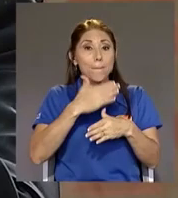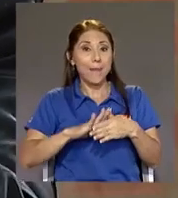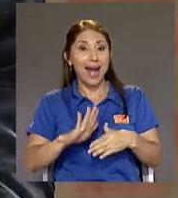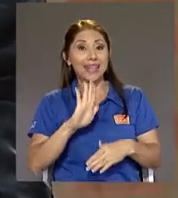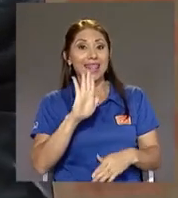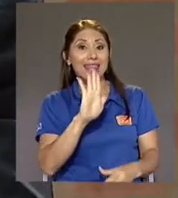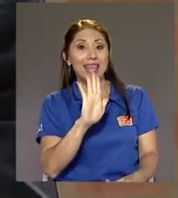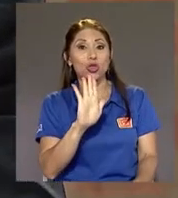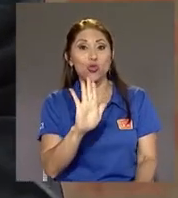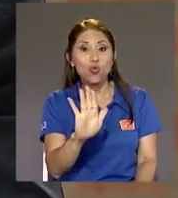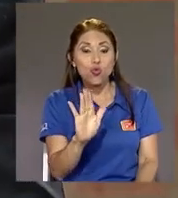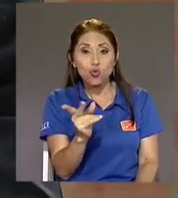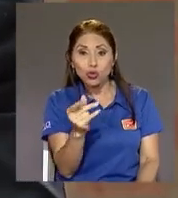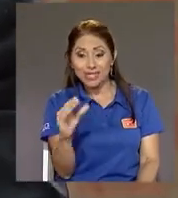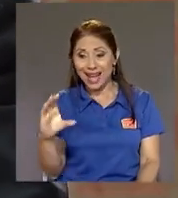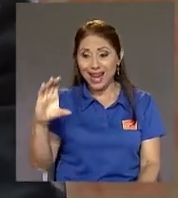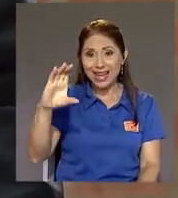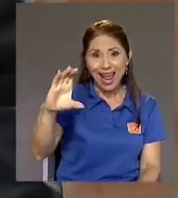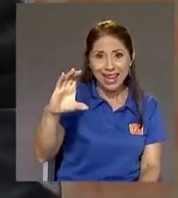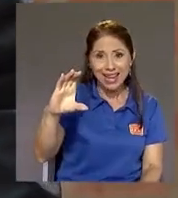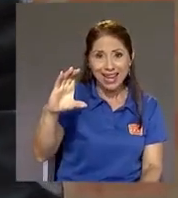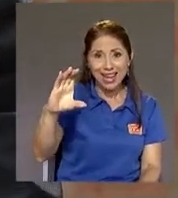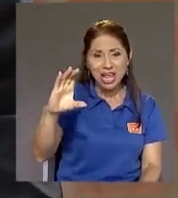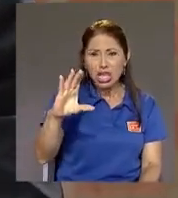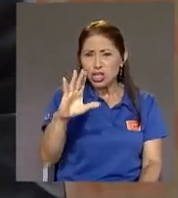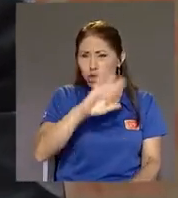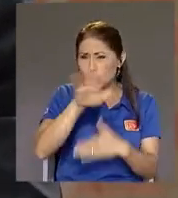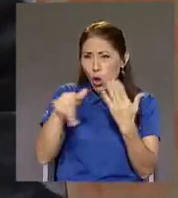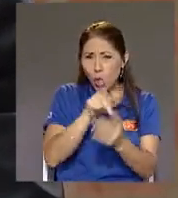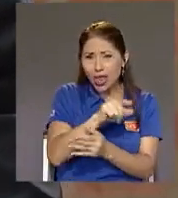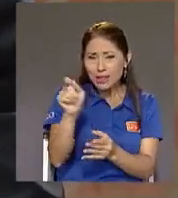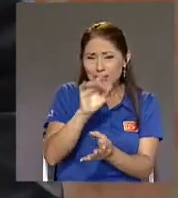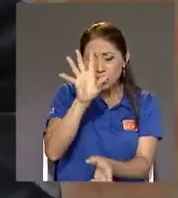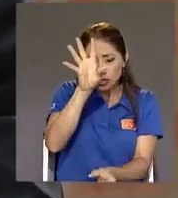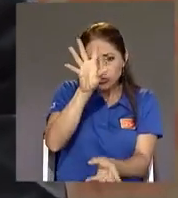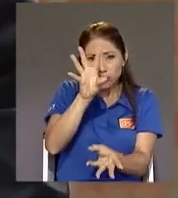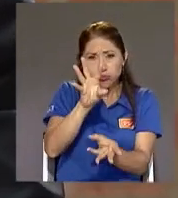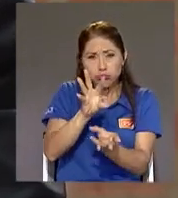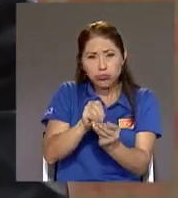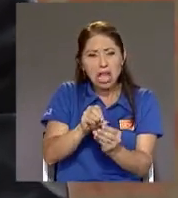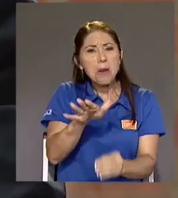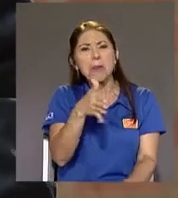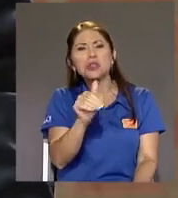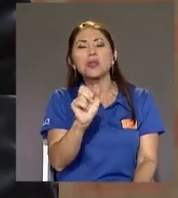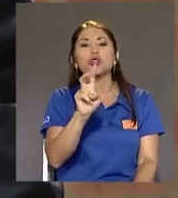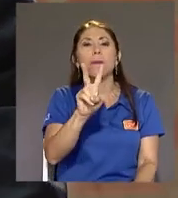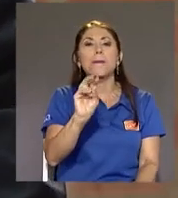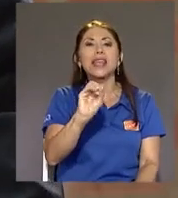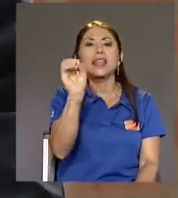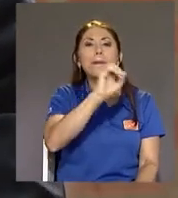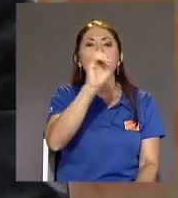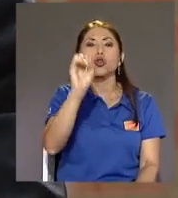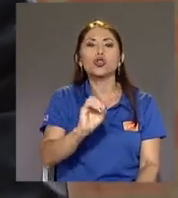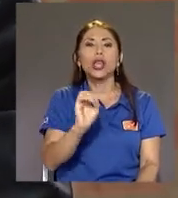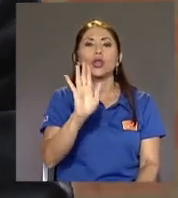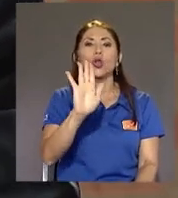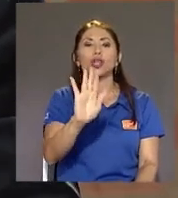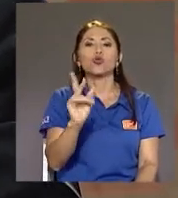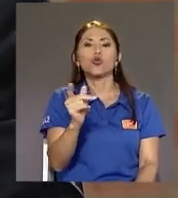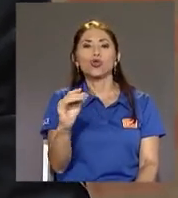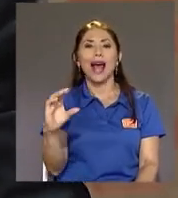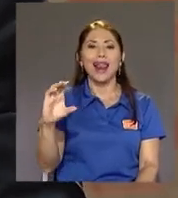Sumando todas las pensiones Es más cercano a 20% De tu salario Para que tu pensión Te dé bien